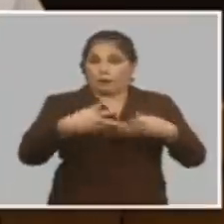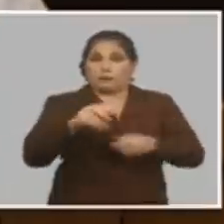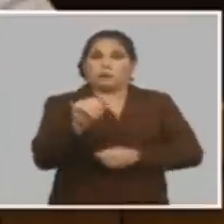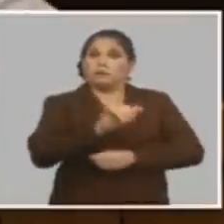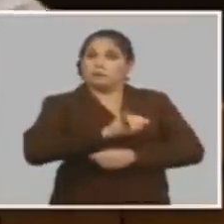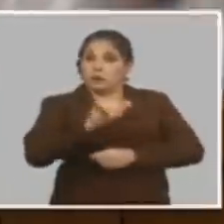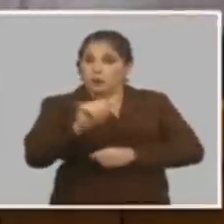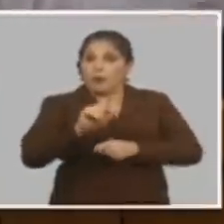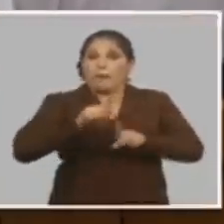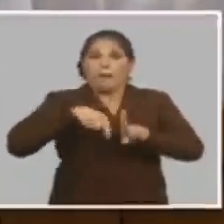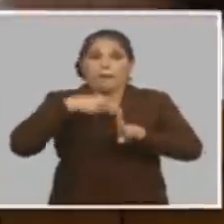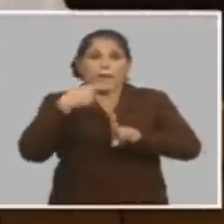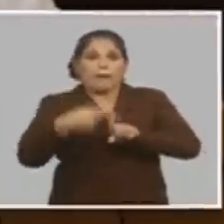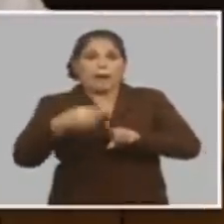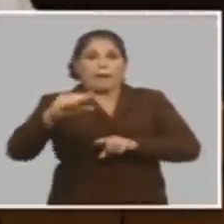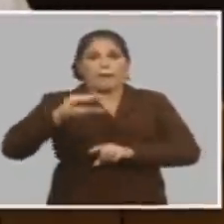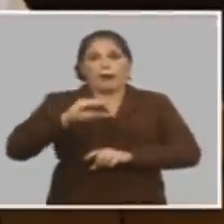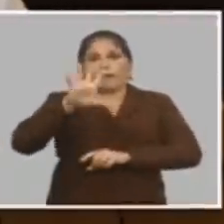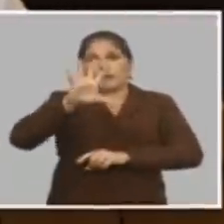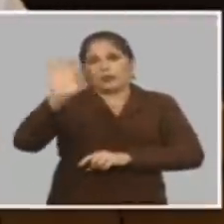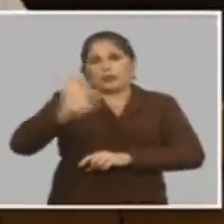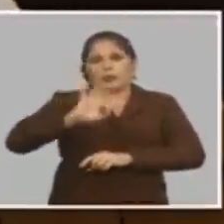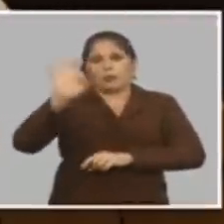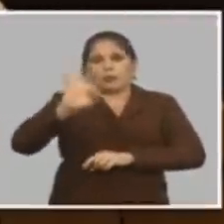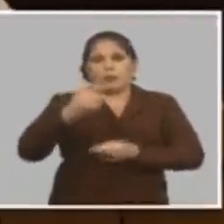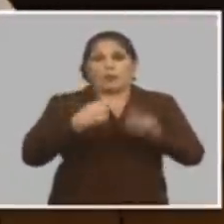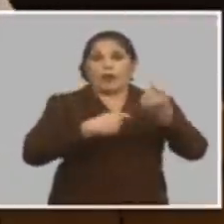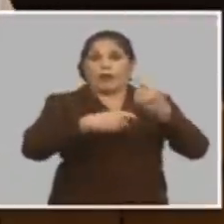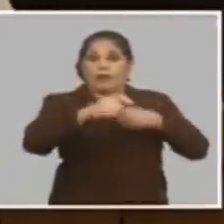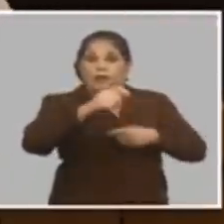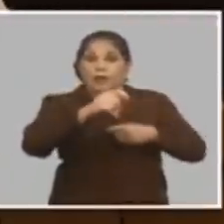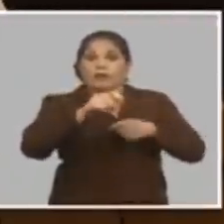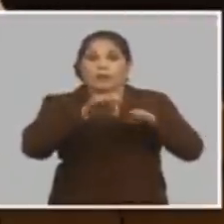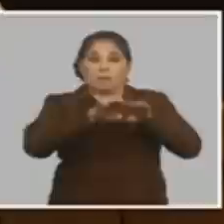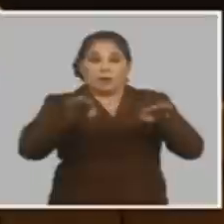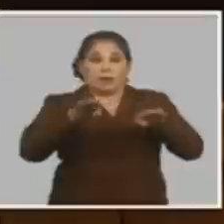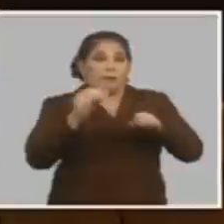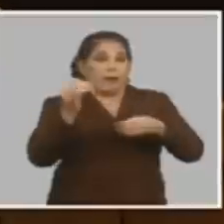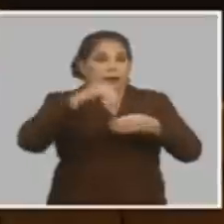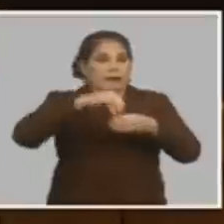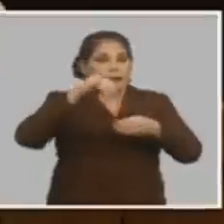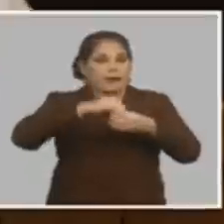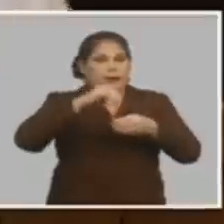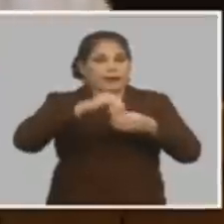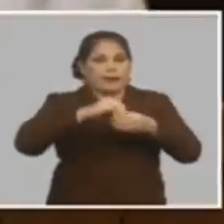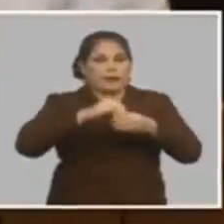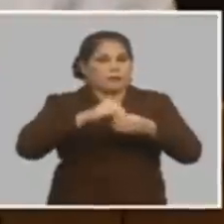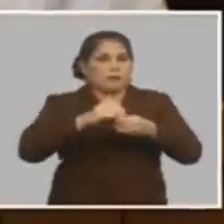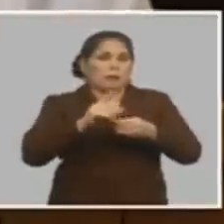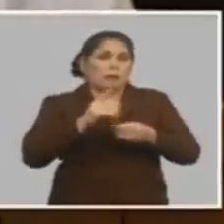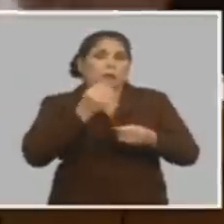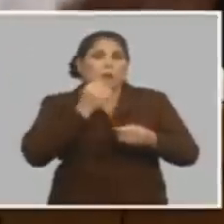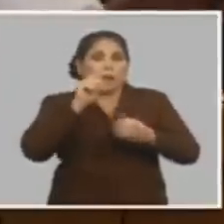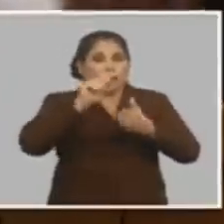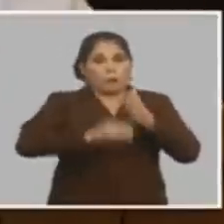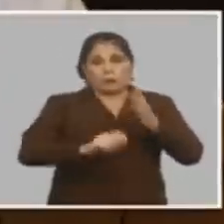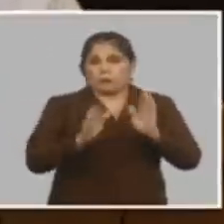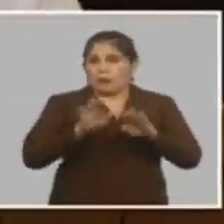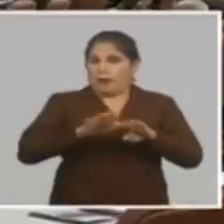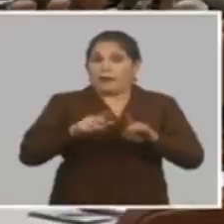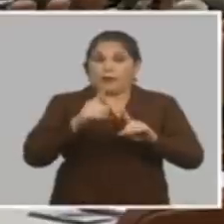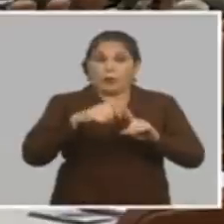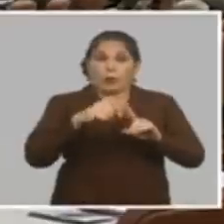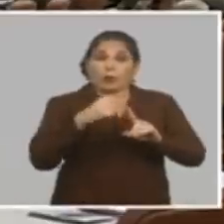y además los que pagan un 5% por las ventas lineal por tanto el que más ingresos tiene no se graba más ese tiene un